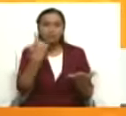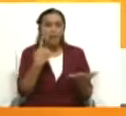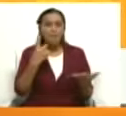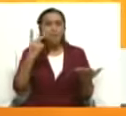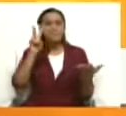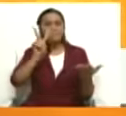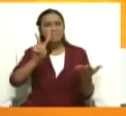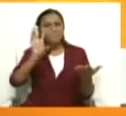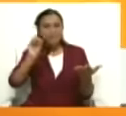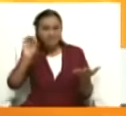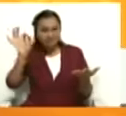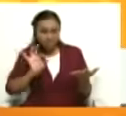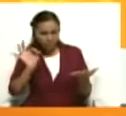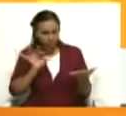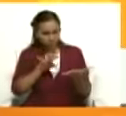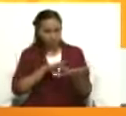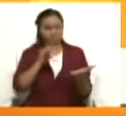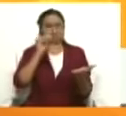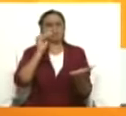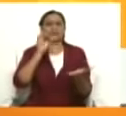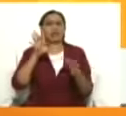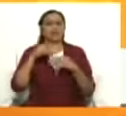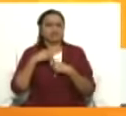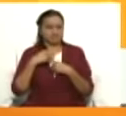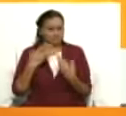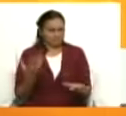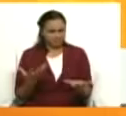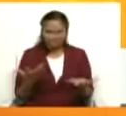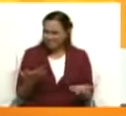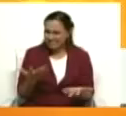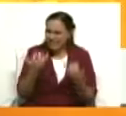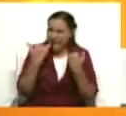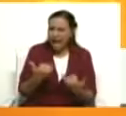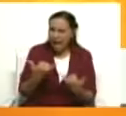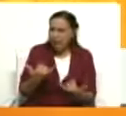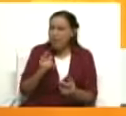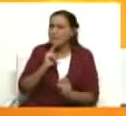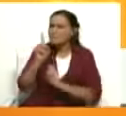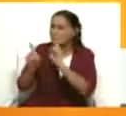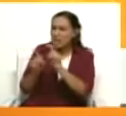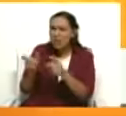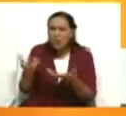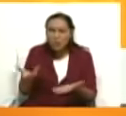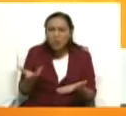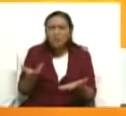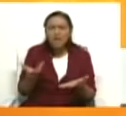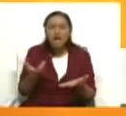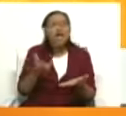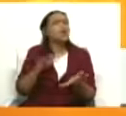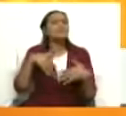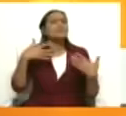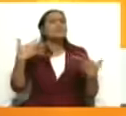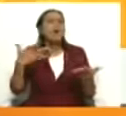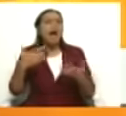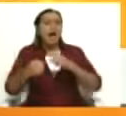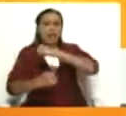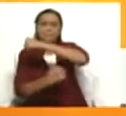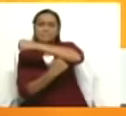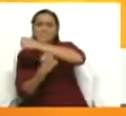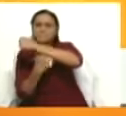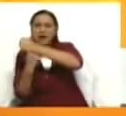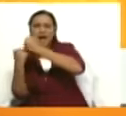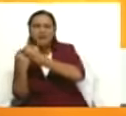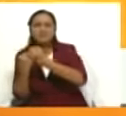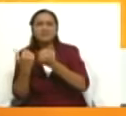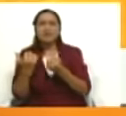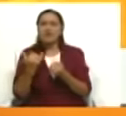revisada. Ahora la pregunta, Barry, ¿en qué información se han basado? ¿En qué información